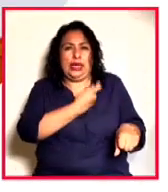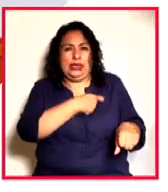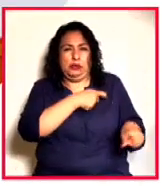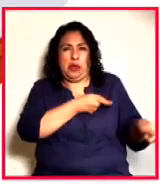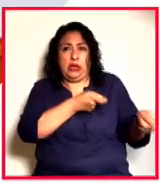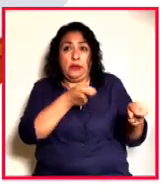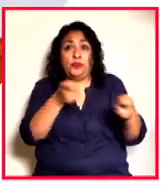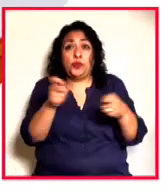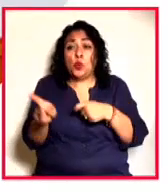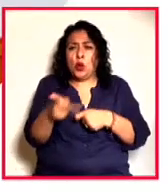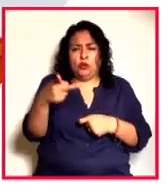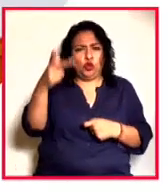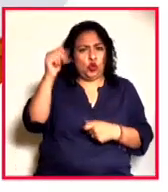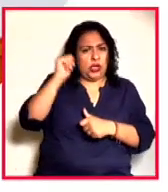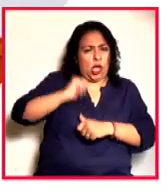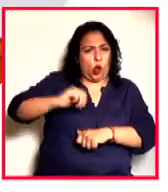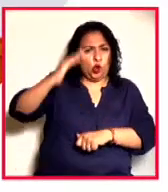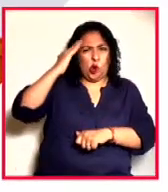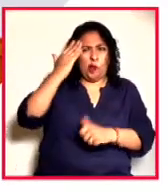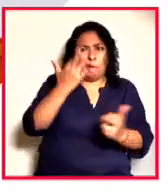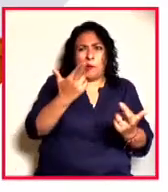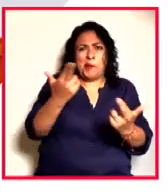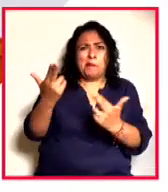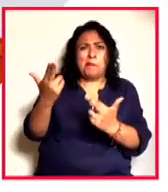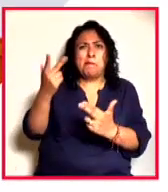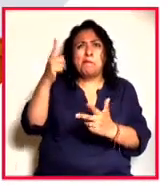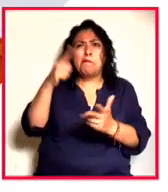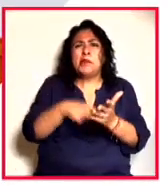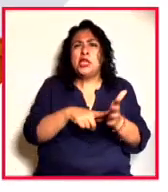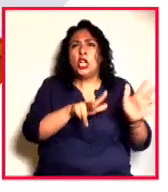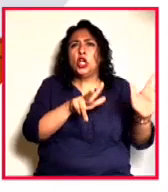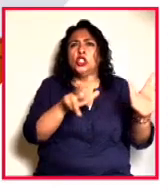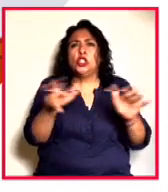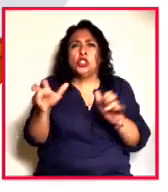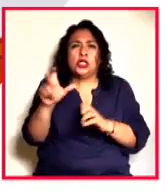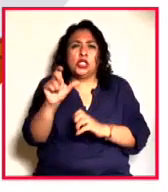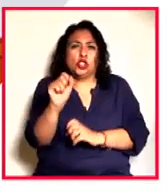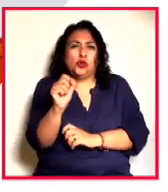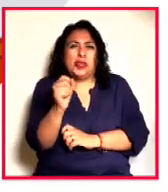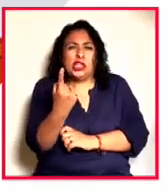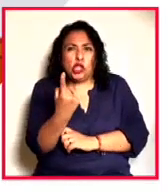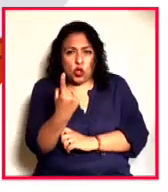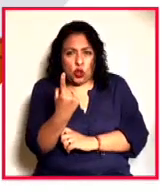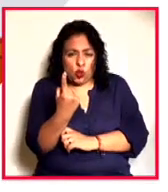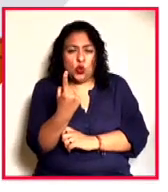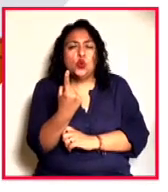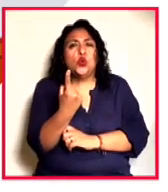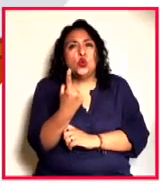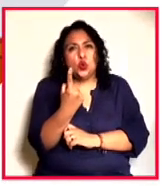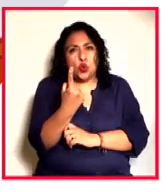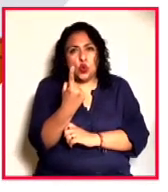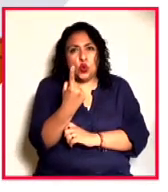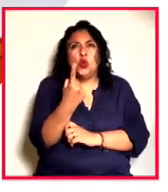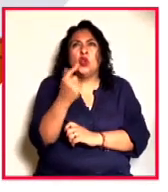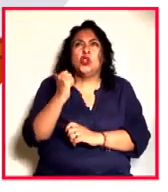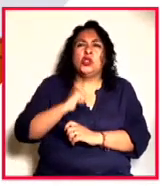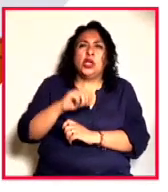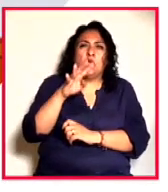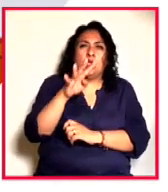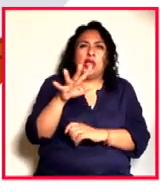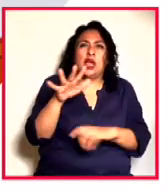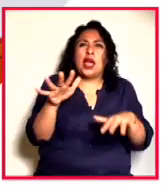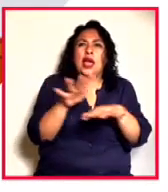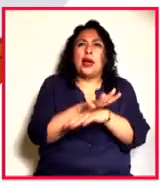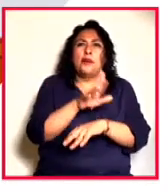sus propias autoridades se destruye en 1821 y en el siglo XIX y con la reforma